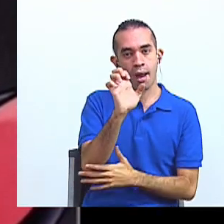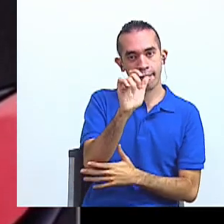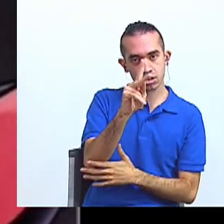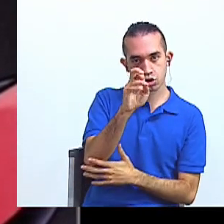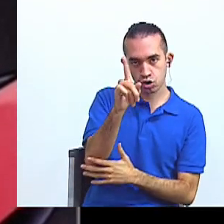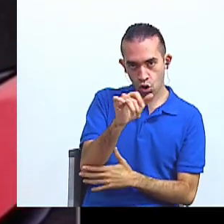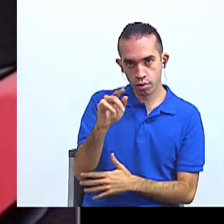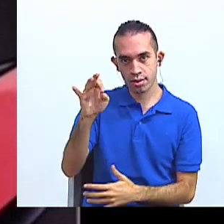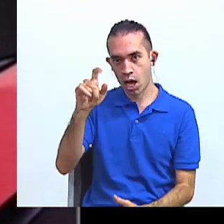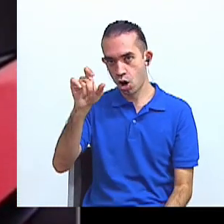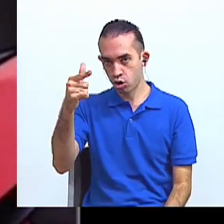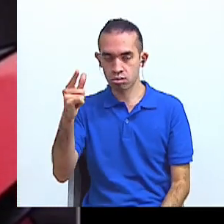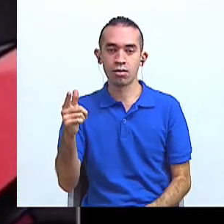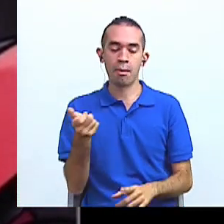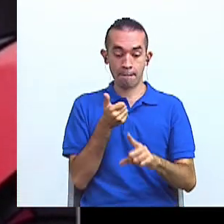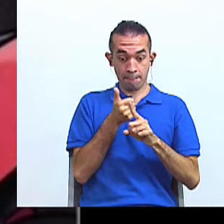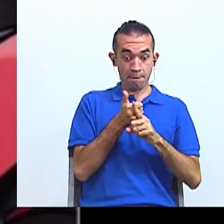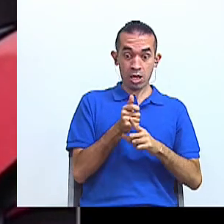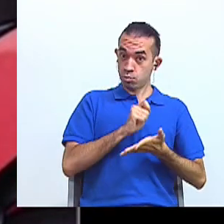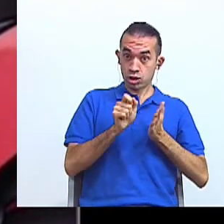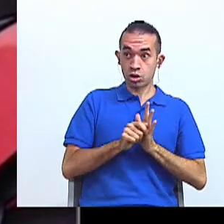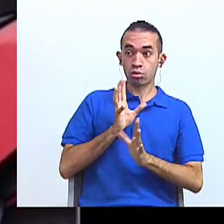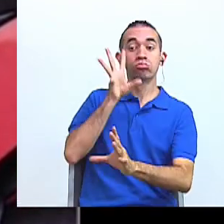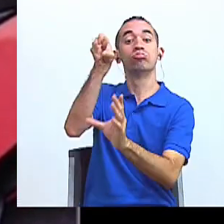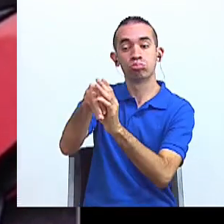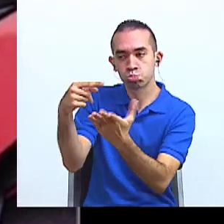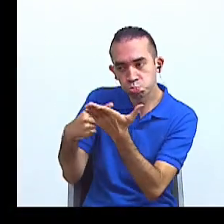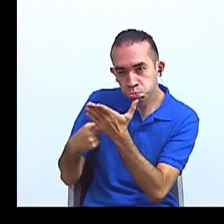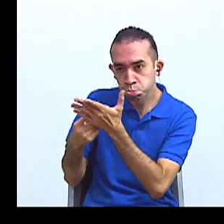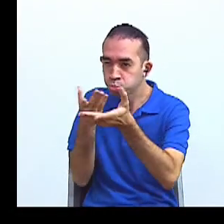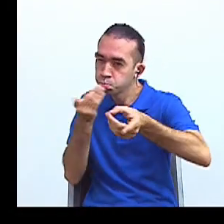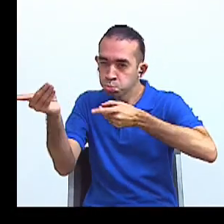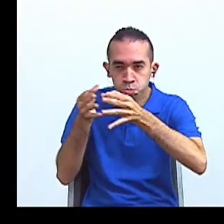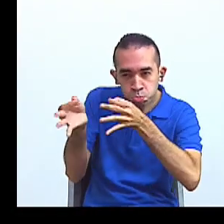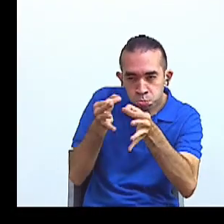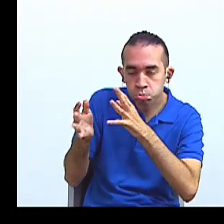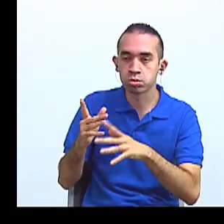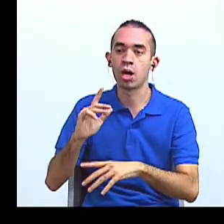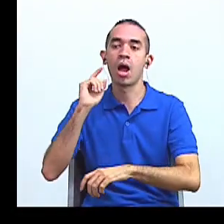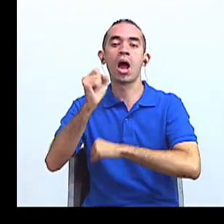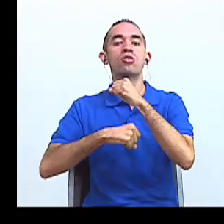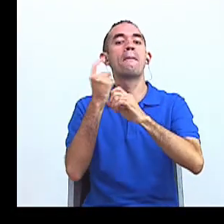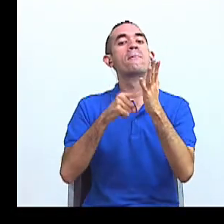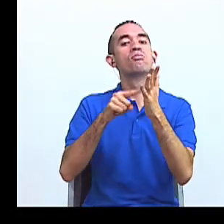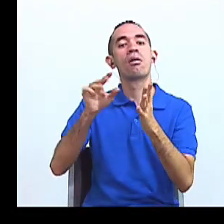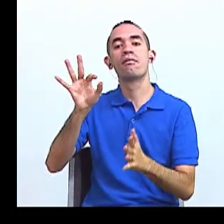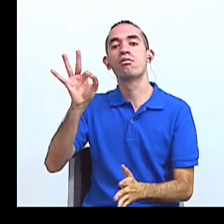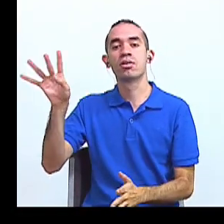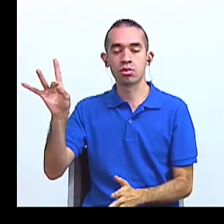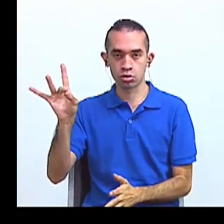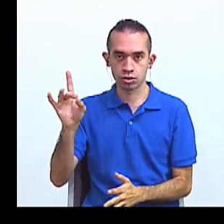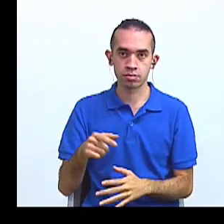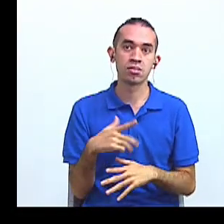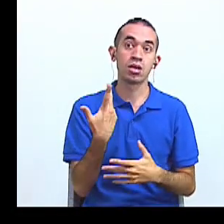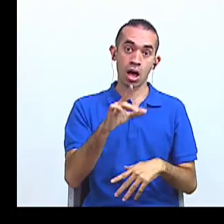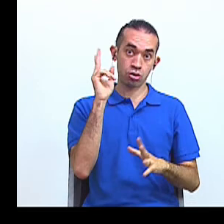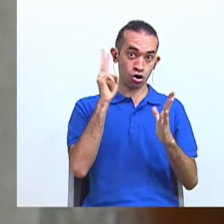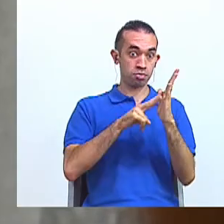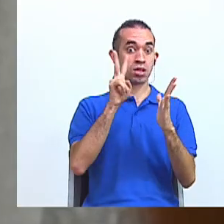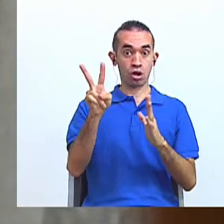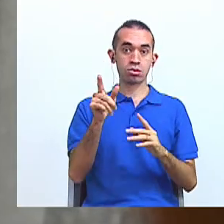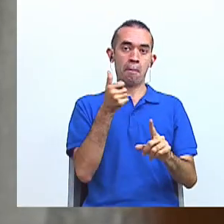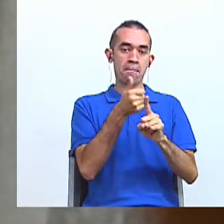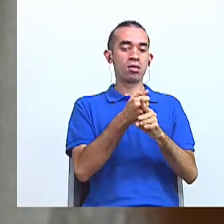donde el propio Luis Sepúlveda participó en el año 1998. En el año 2002, debutó como cineasta con el film Nowhere,